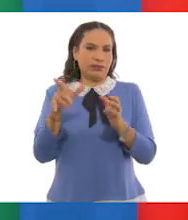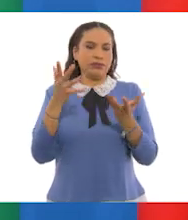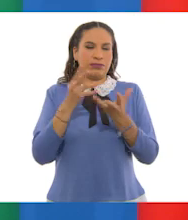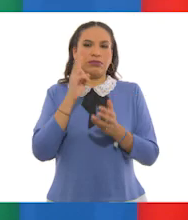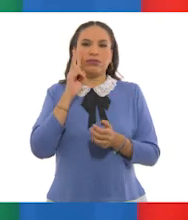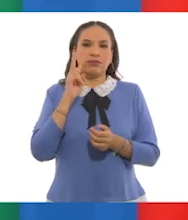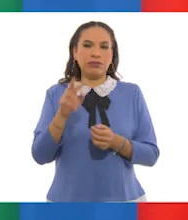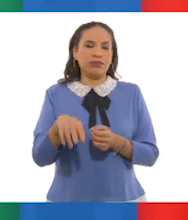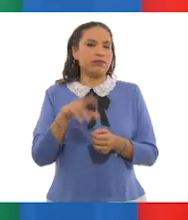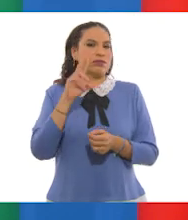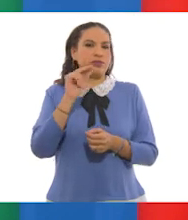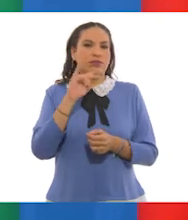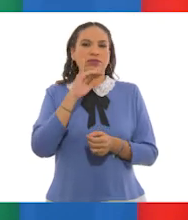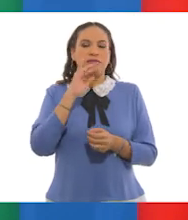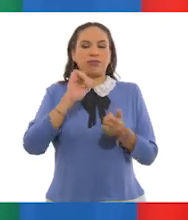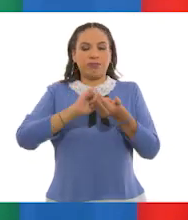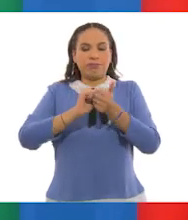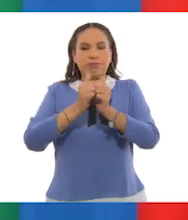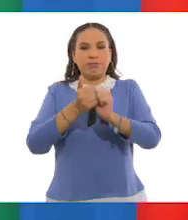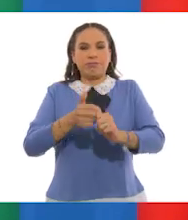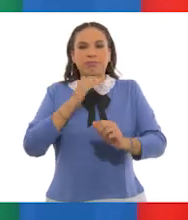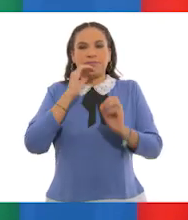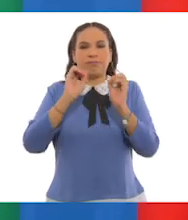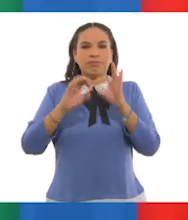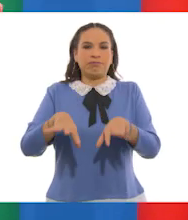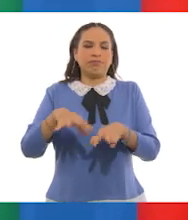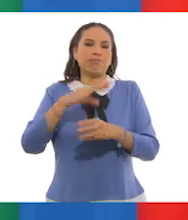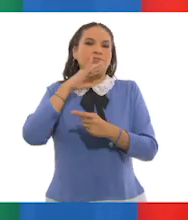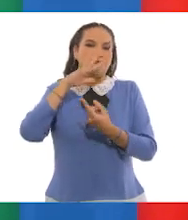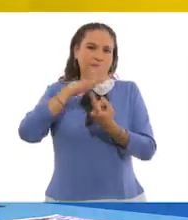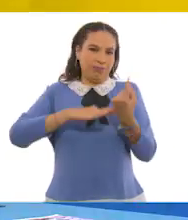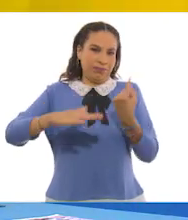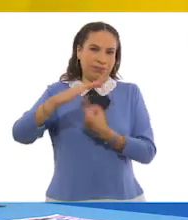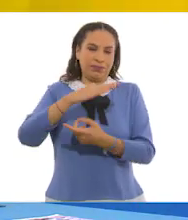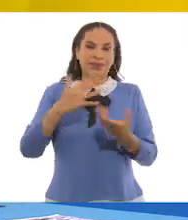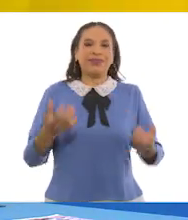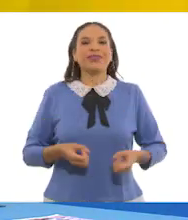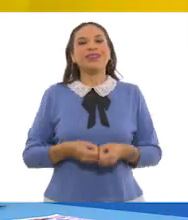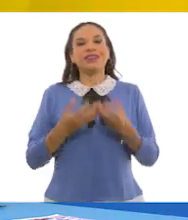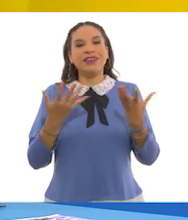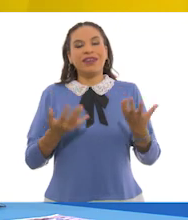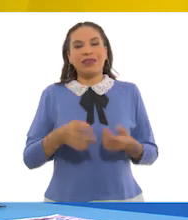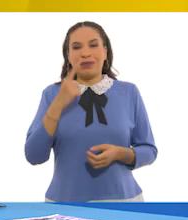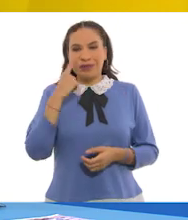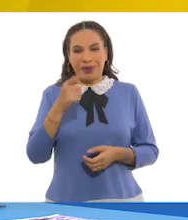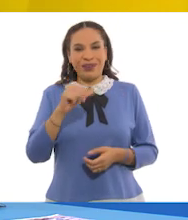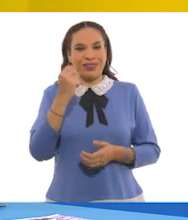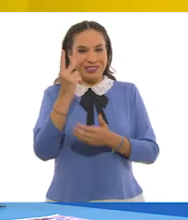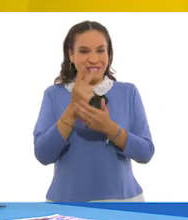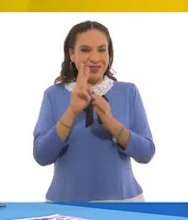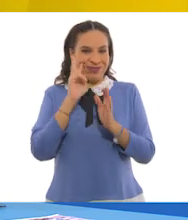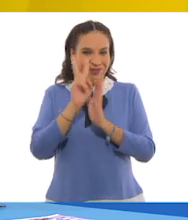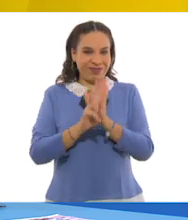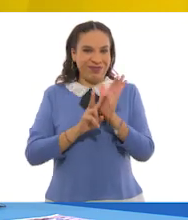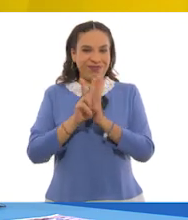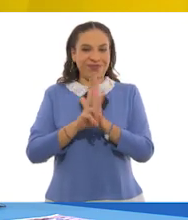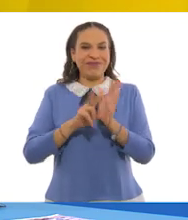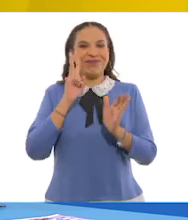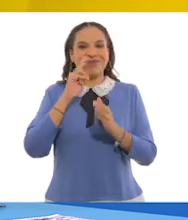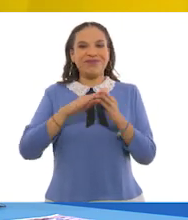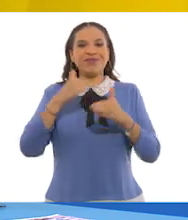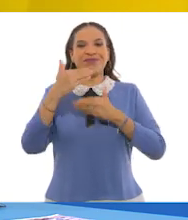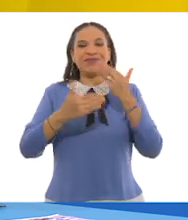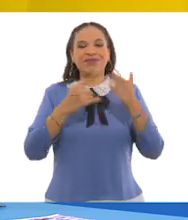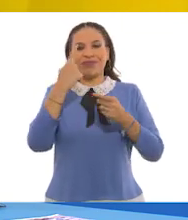asegurarnos de que no se conviertan en desechos contaminantes. ¡Claro! Veamos el siguiente video en el que aparece algo del